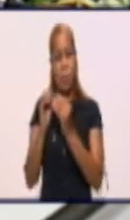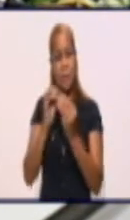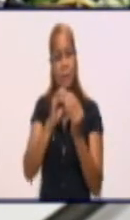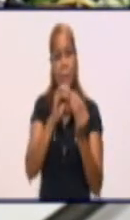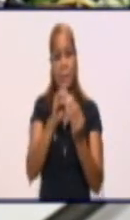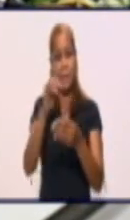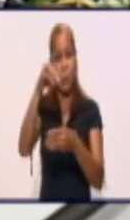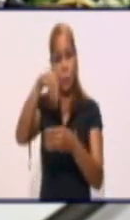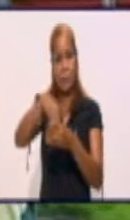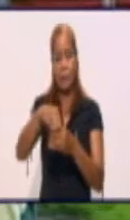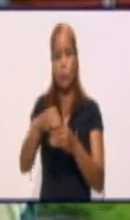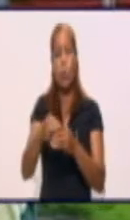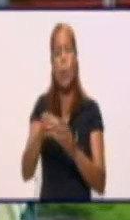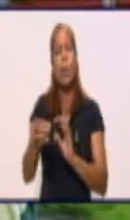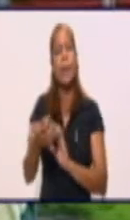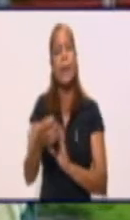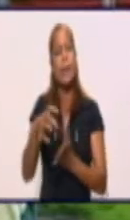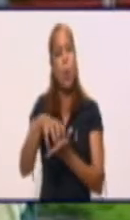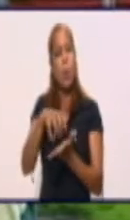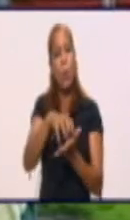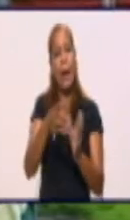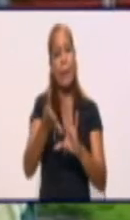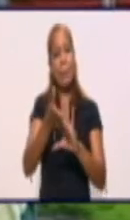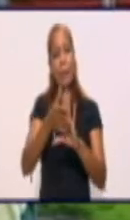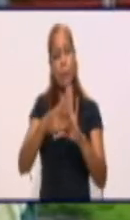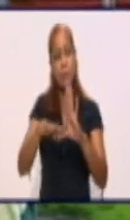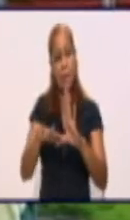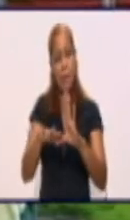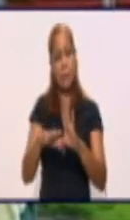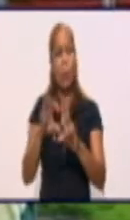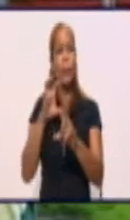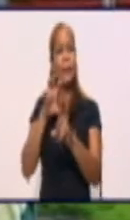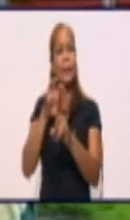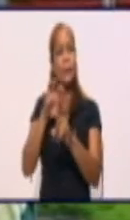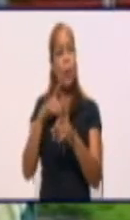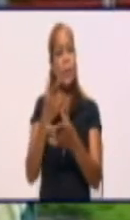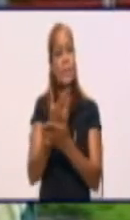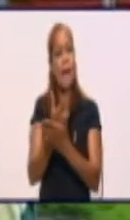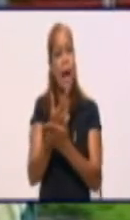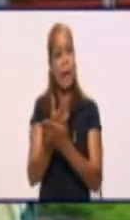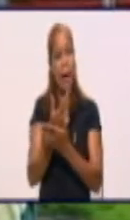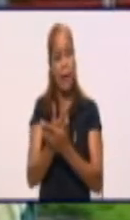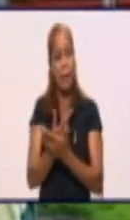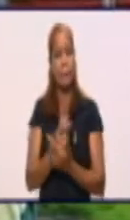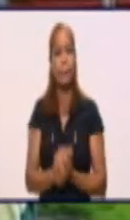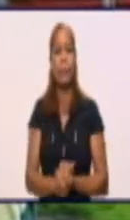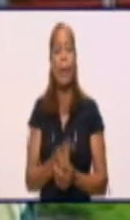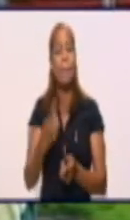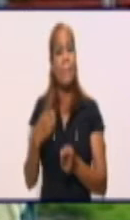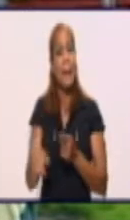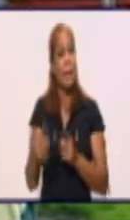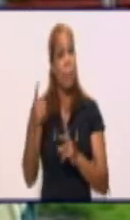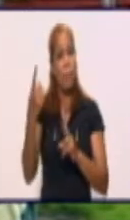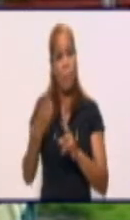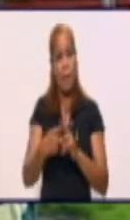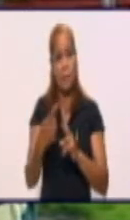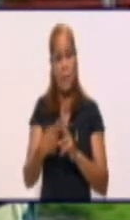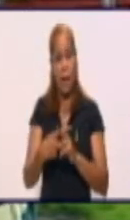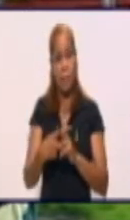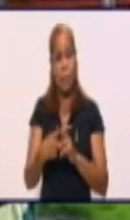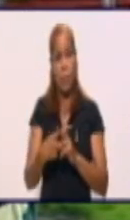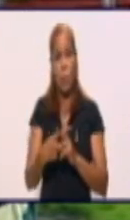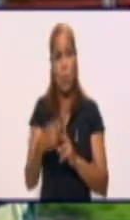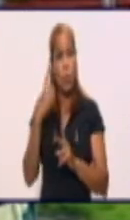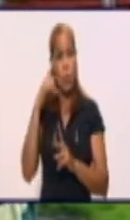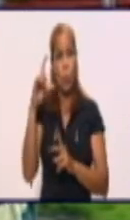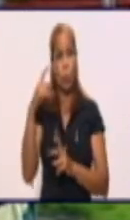Vado del Yeso, en Río Cauto, o sea, en Vado del Yeso y en Grito de Llara. Pero Bayamo, hasta donde conocemos, no